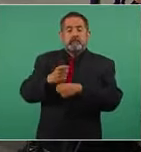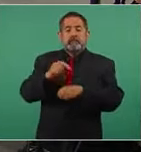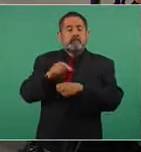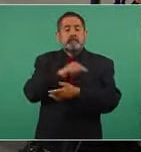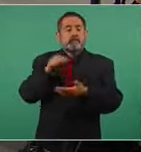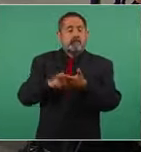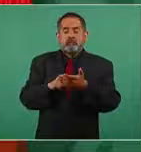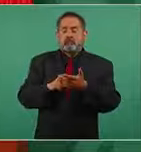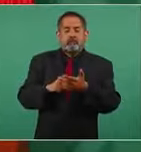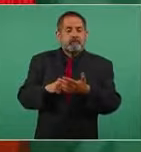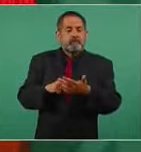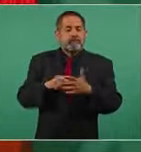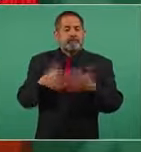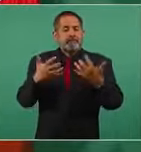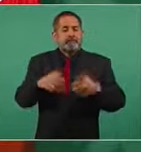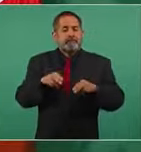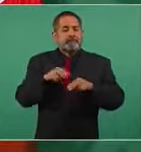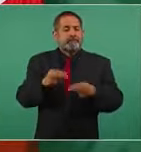primer lugar. No,